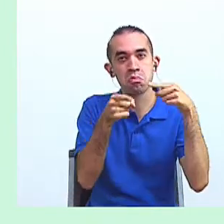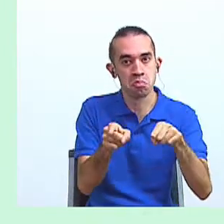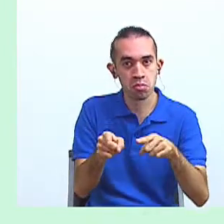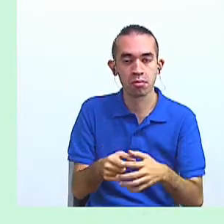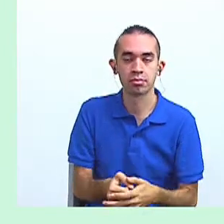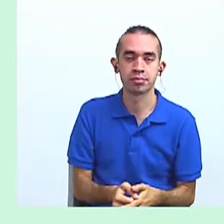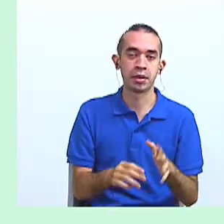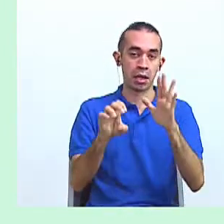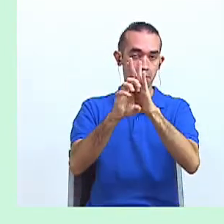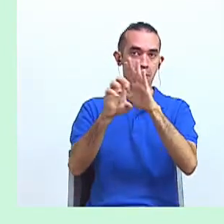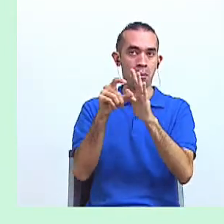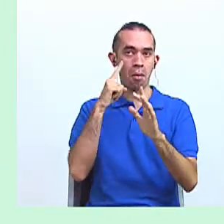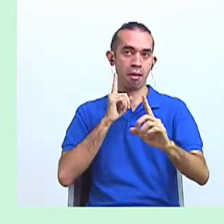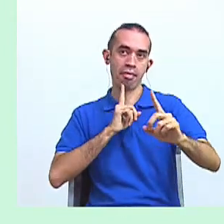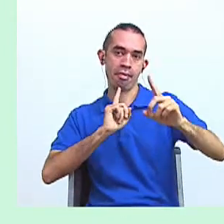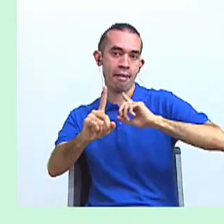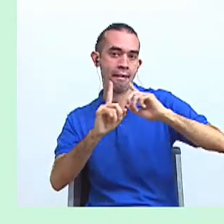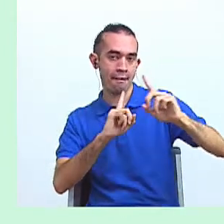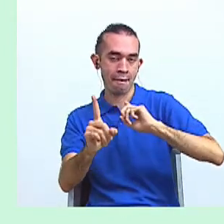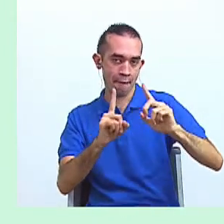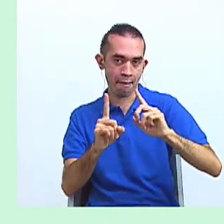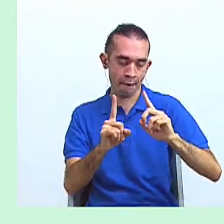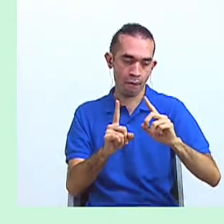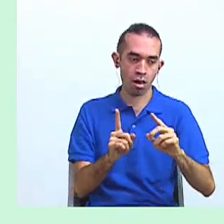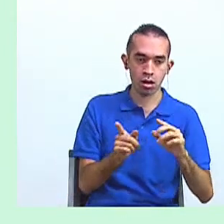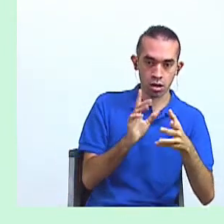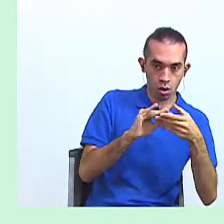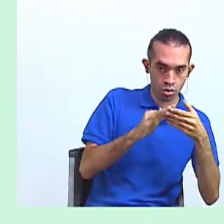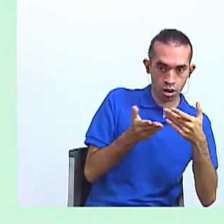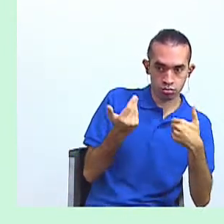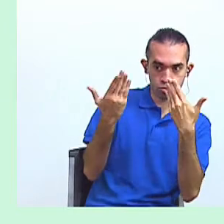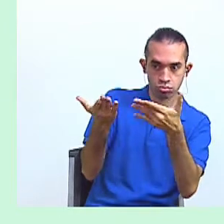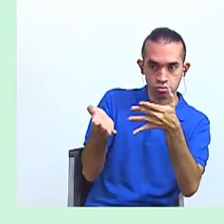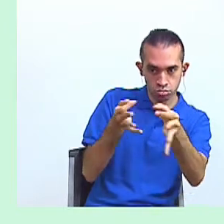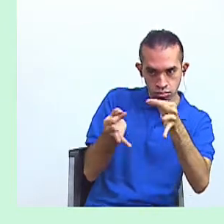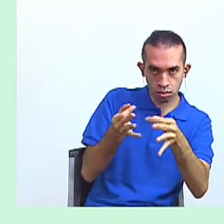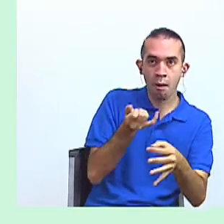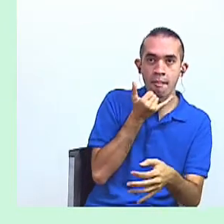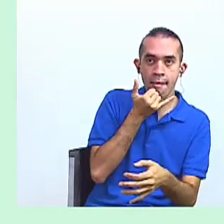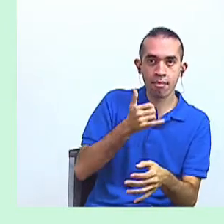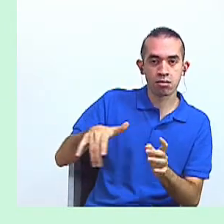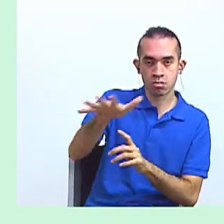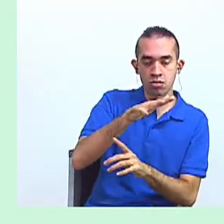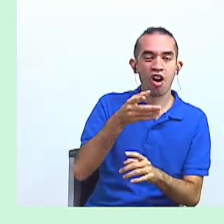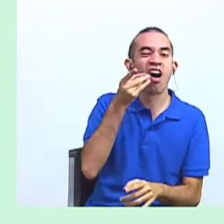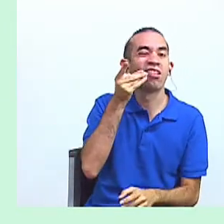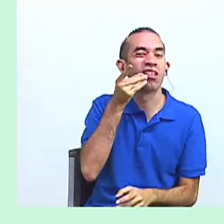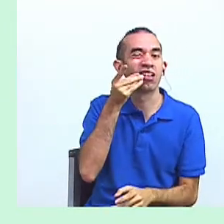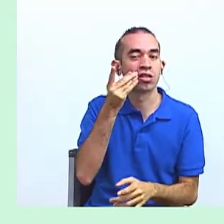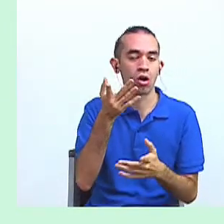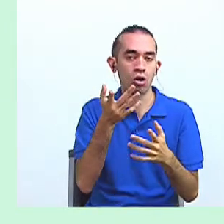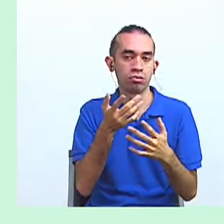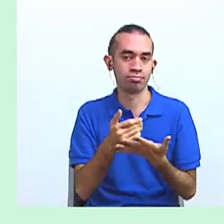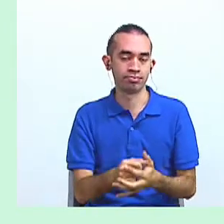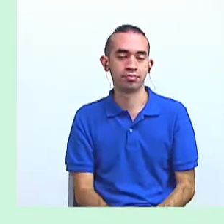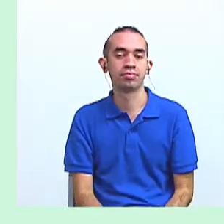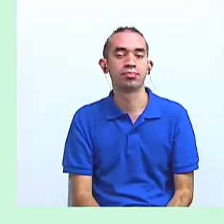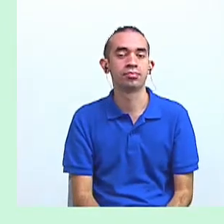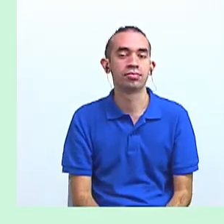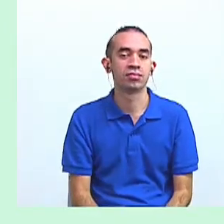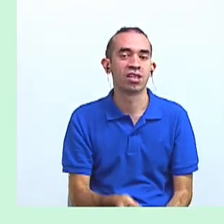en el siguiente diálogo, donde nos describe lo que pasa el odontólogo con sus pacientes.